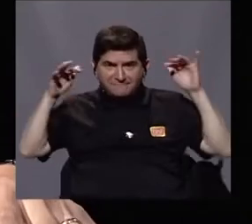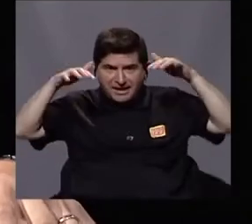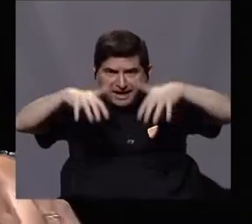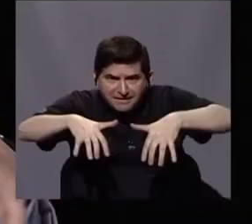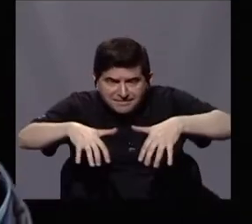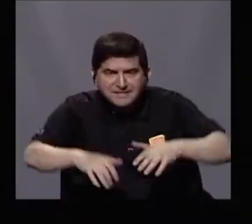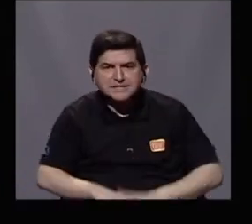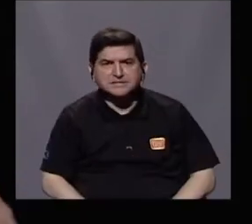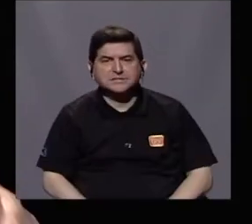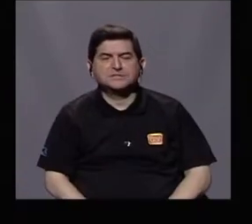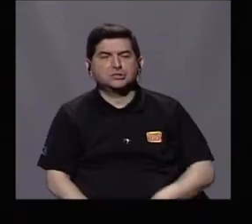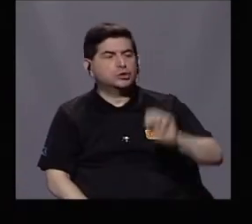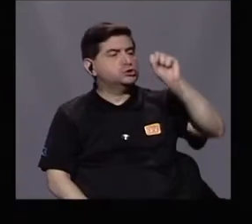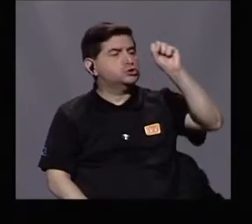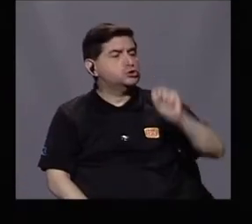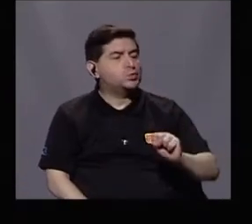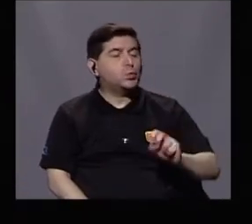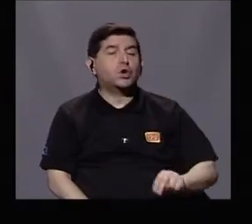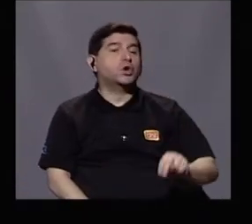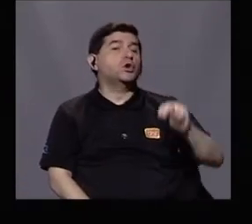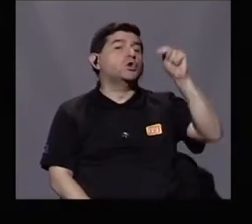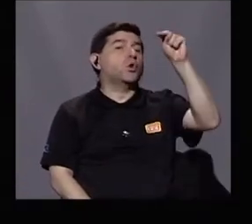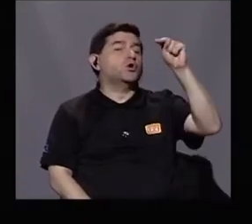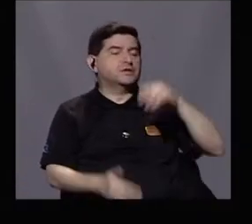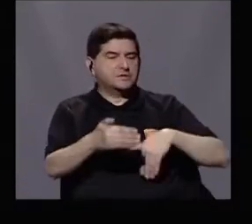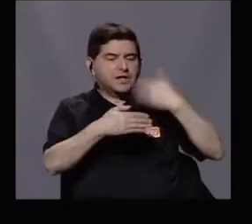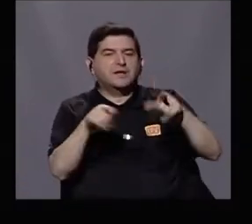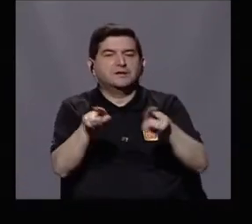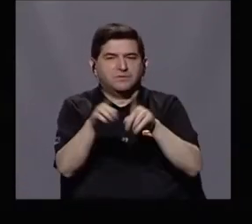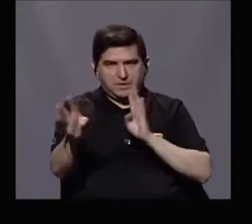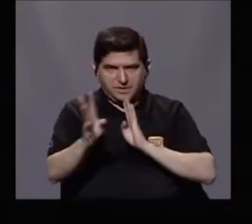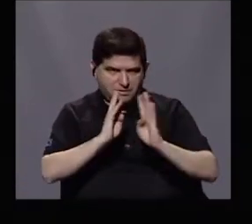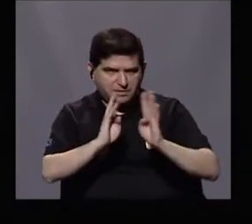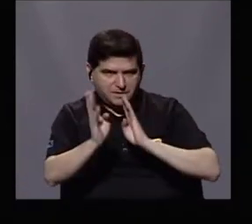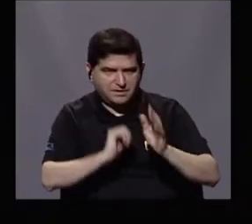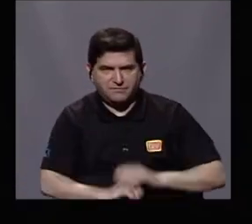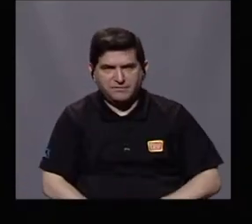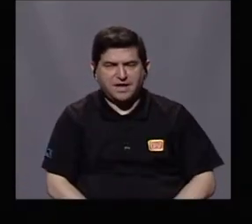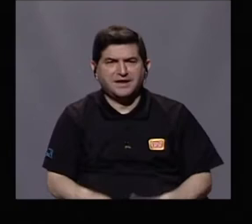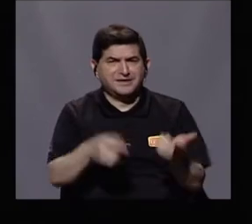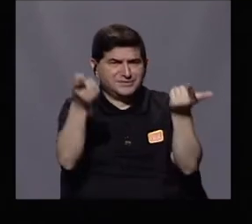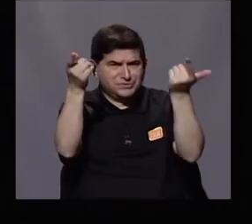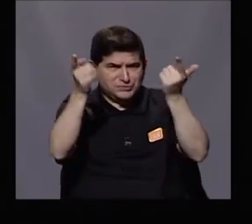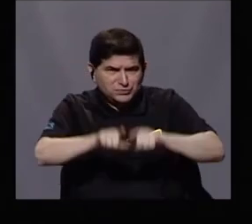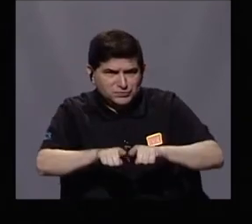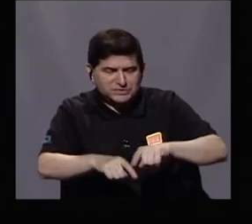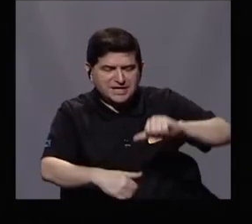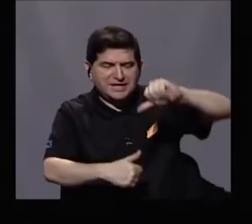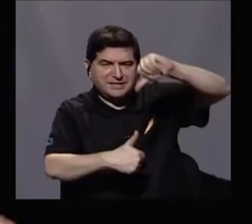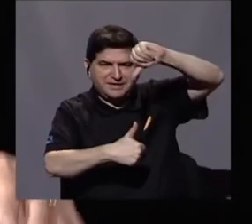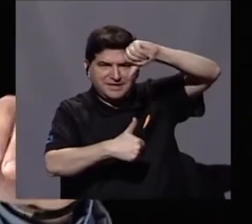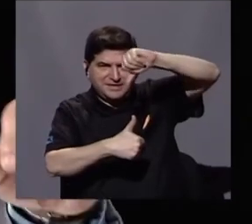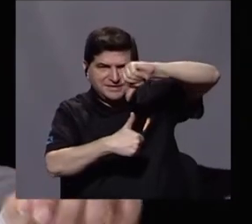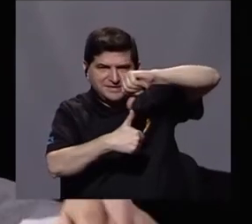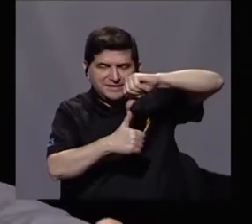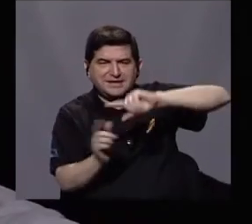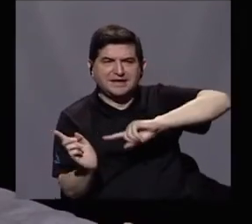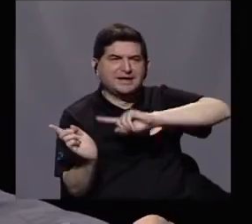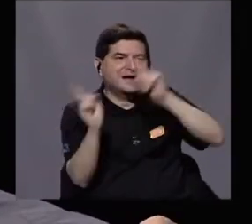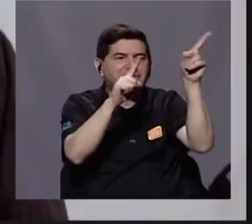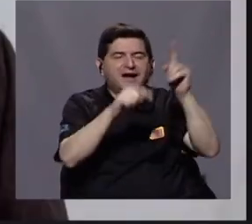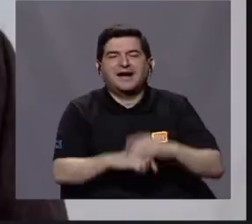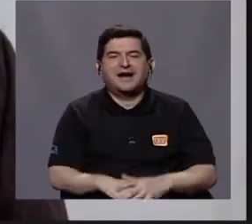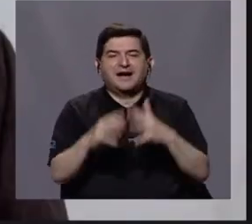en sur y en norte. Porque también luego nos podríamos referir un poco a lo que sucede de Centroamérica hacia Estados Unidos.